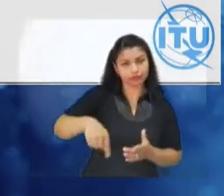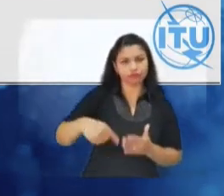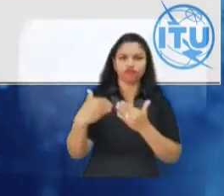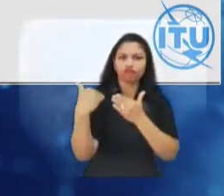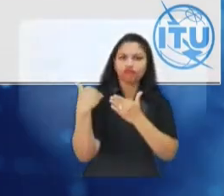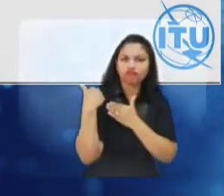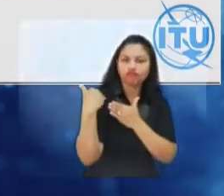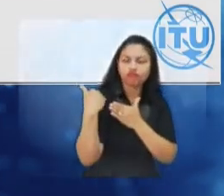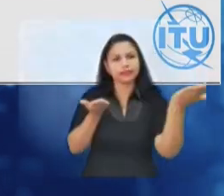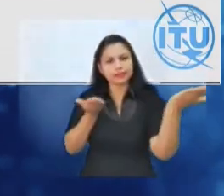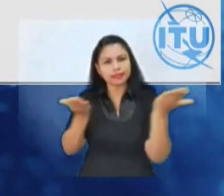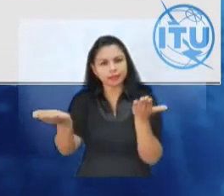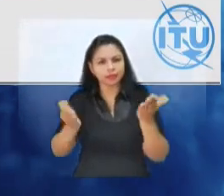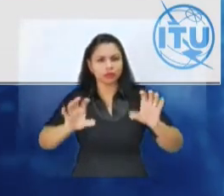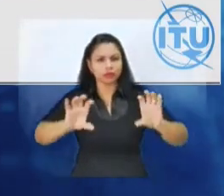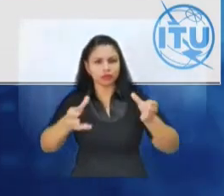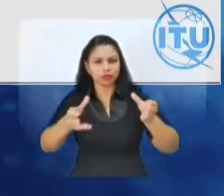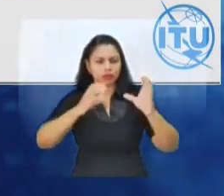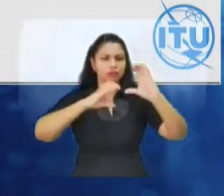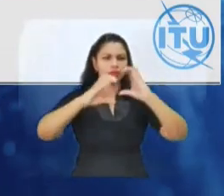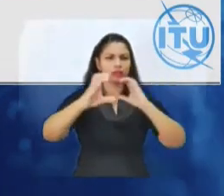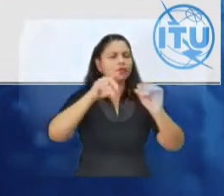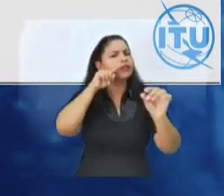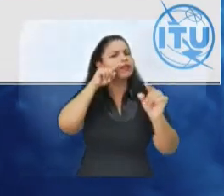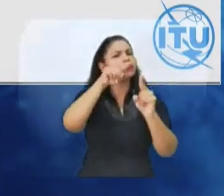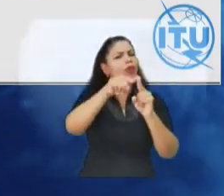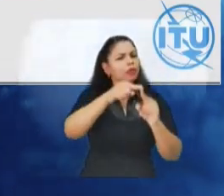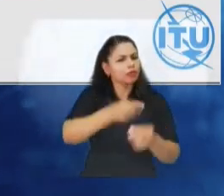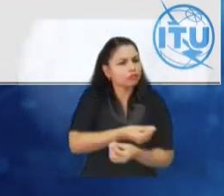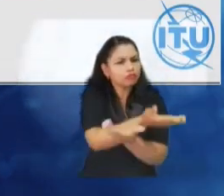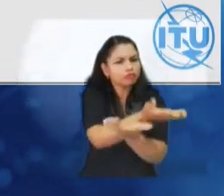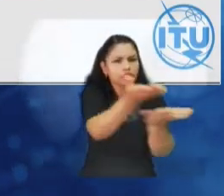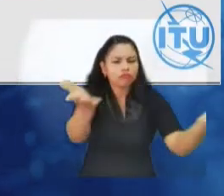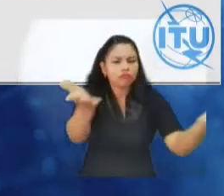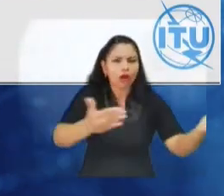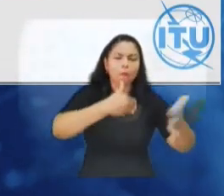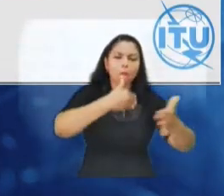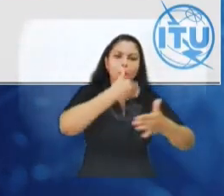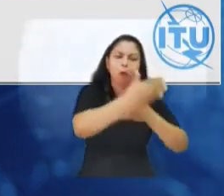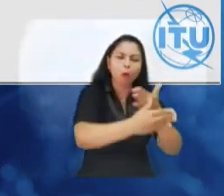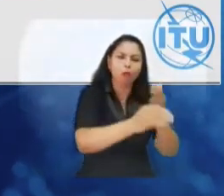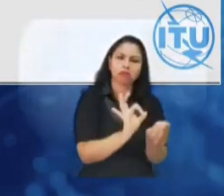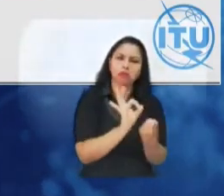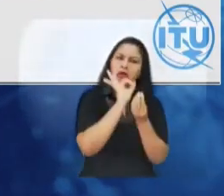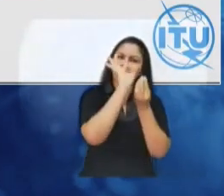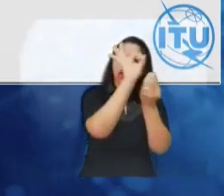de radiocomunicaciones con el fin de garantizar un mejor rendimiento, calidad y asequibilidad.